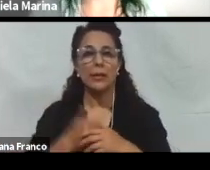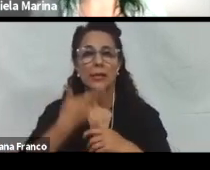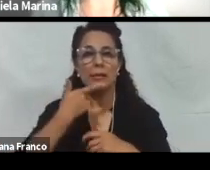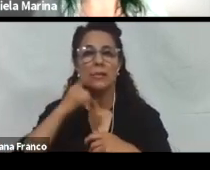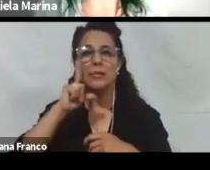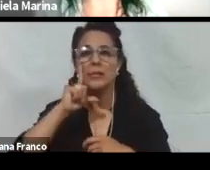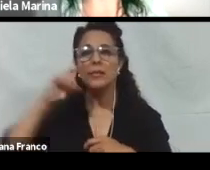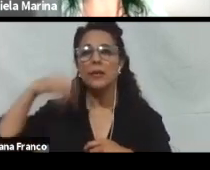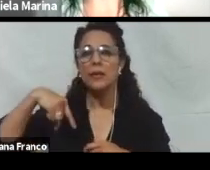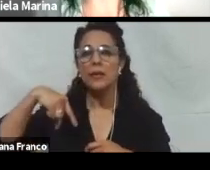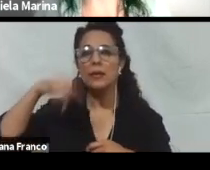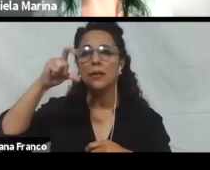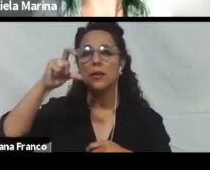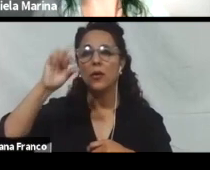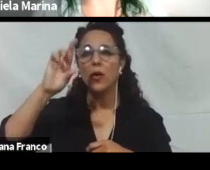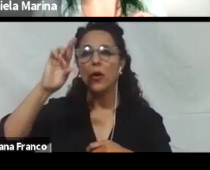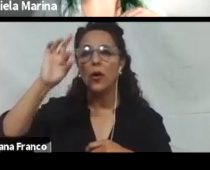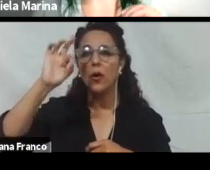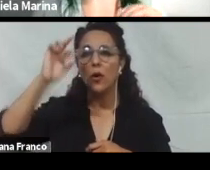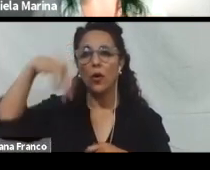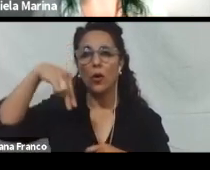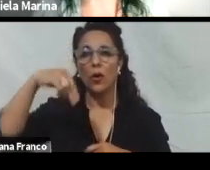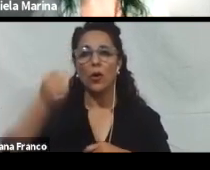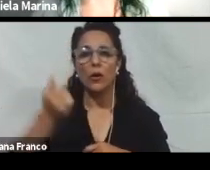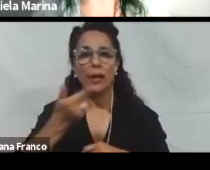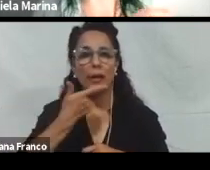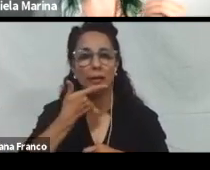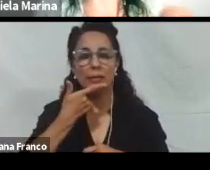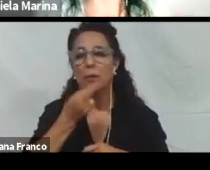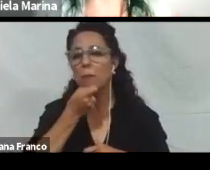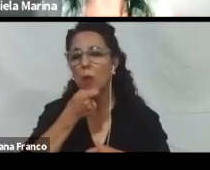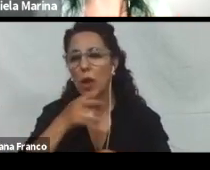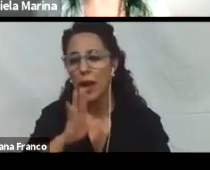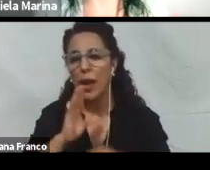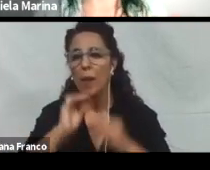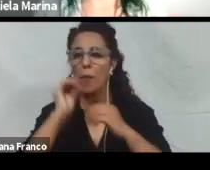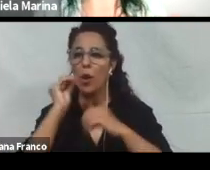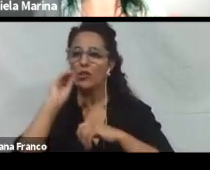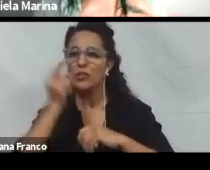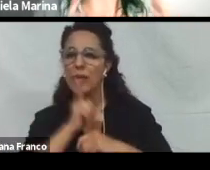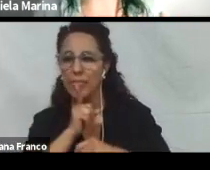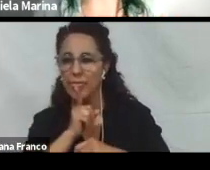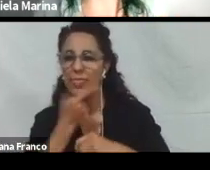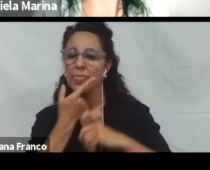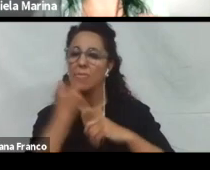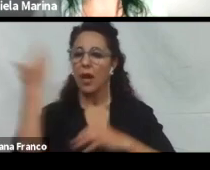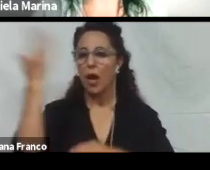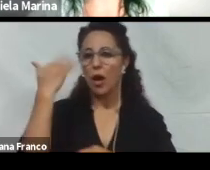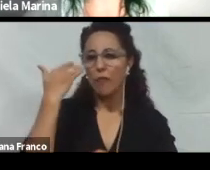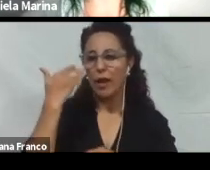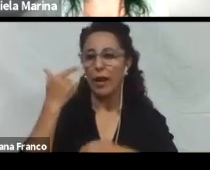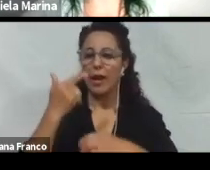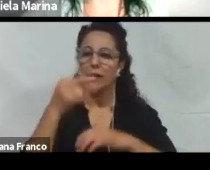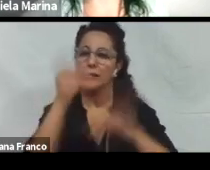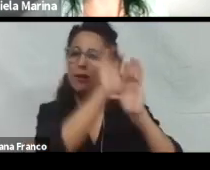También lo que son, por ejemplo, los chats, las videoconferencias o las audioconferencias, las pizarras, también